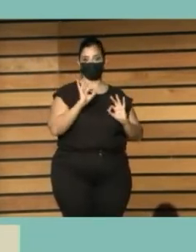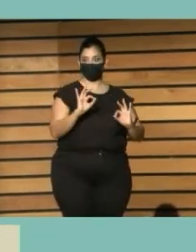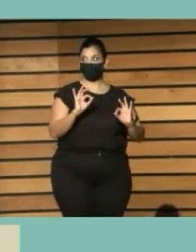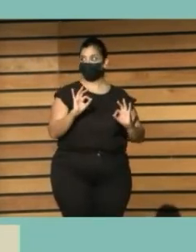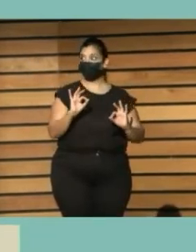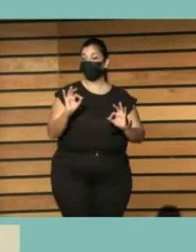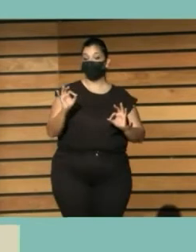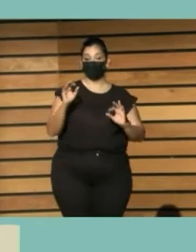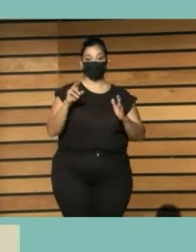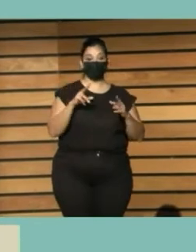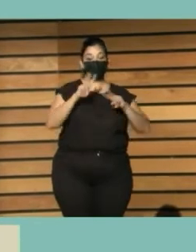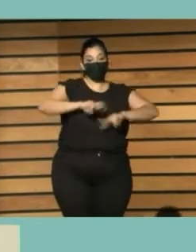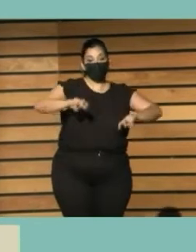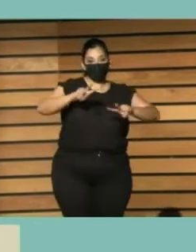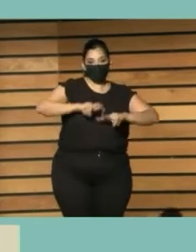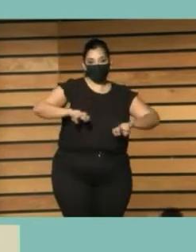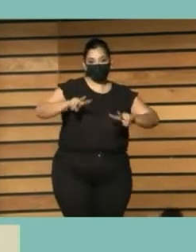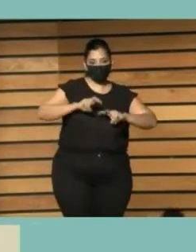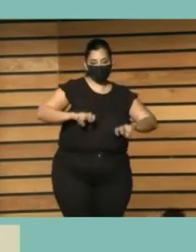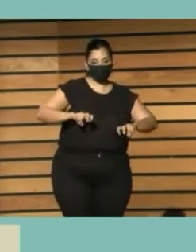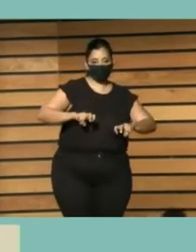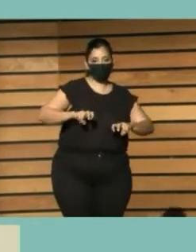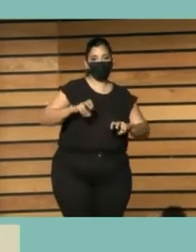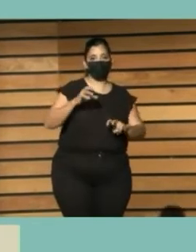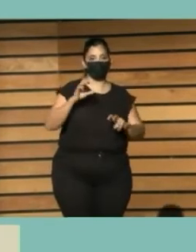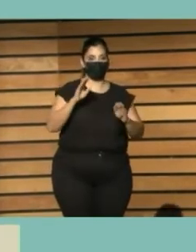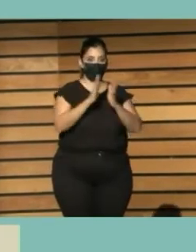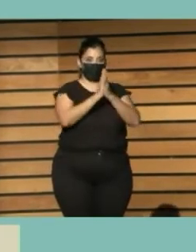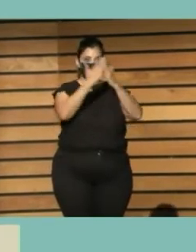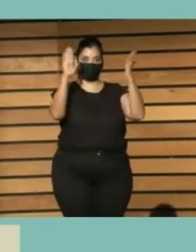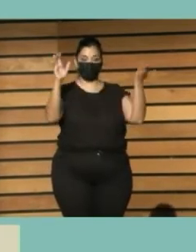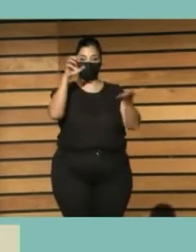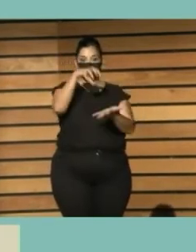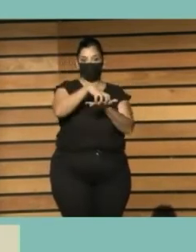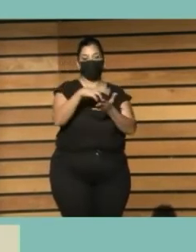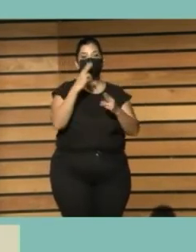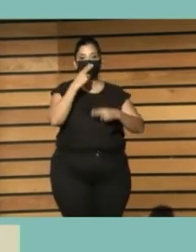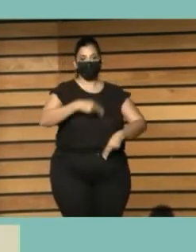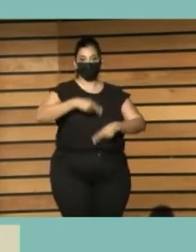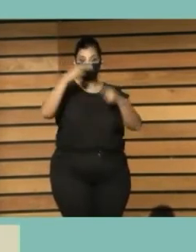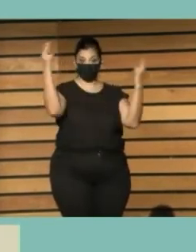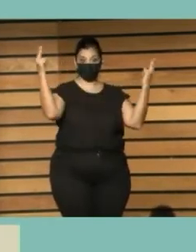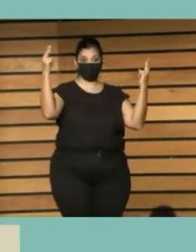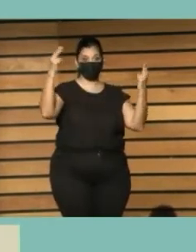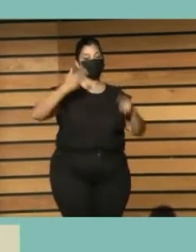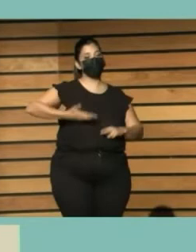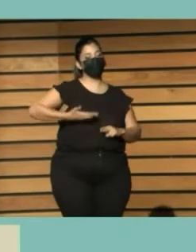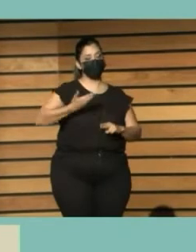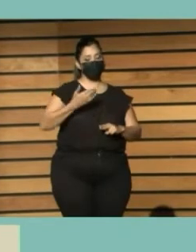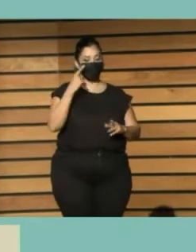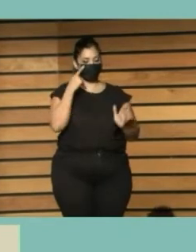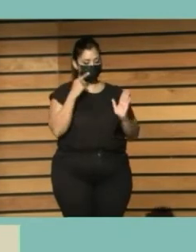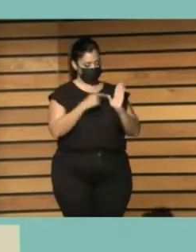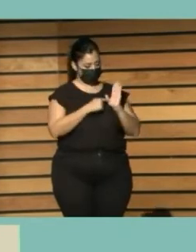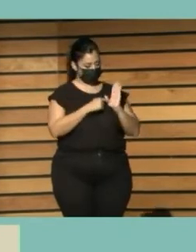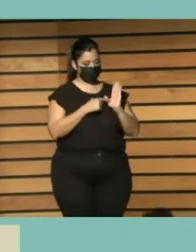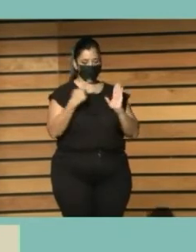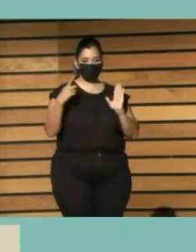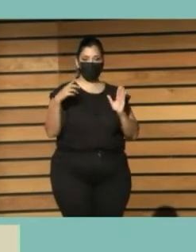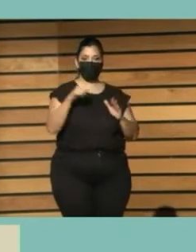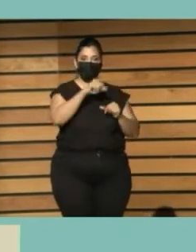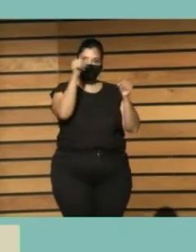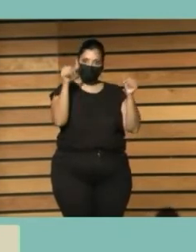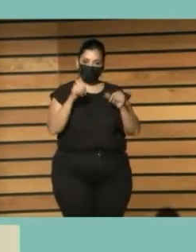para la investigación en la biblioteca pública en la que de una forma gráfica además me lo he copiado una forma